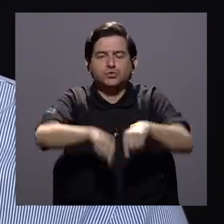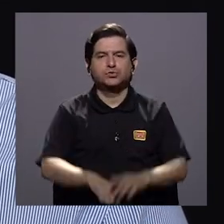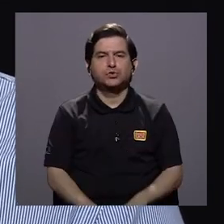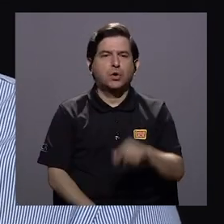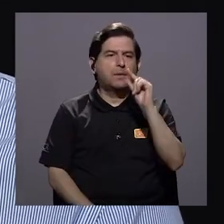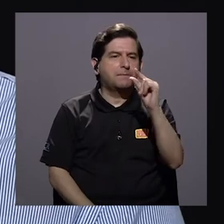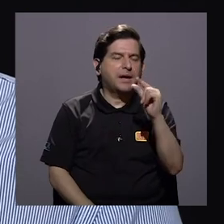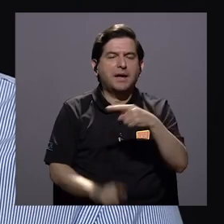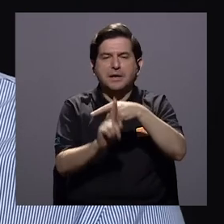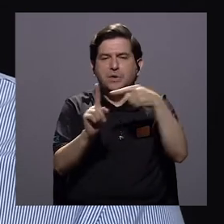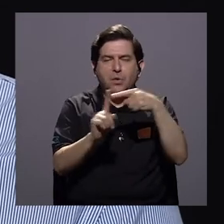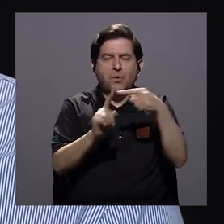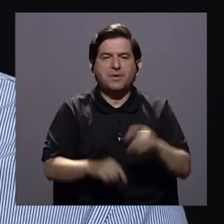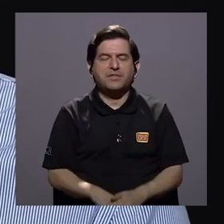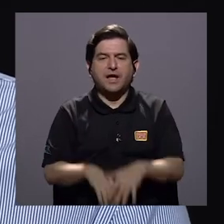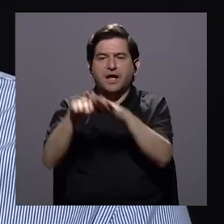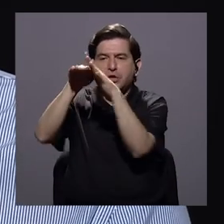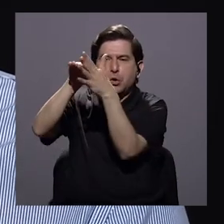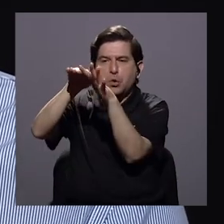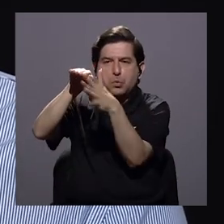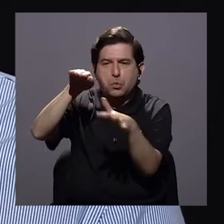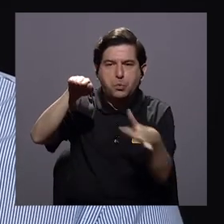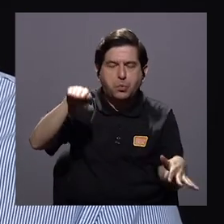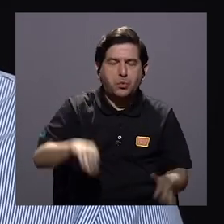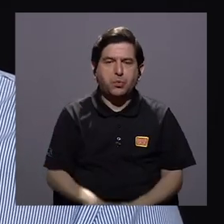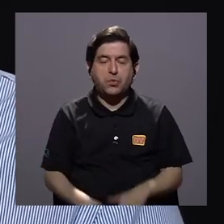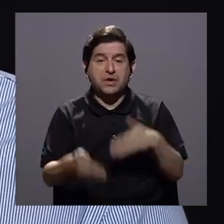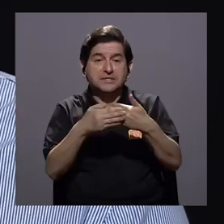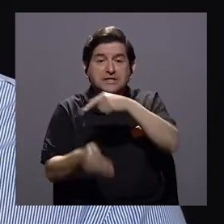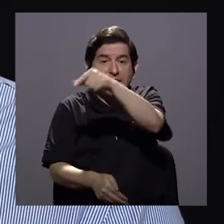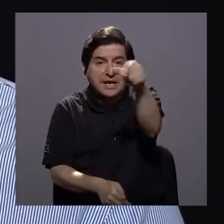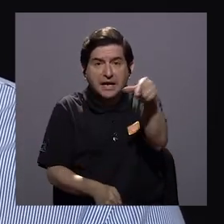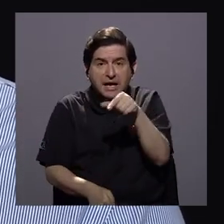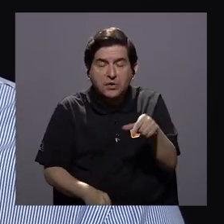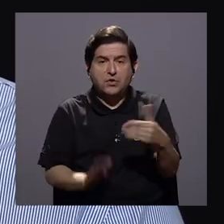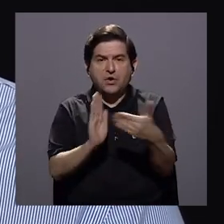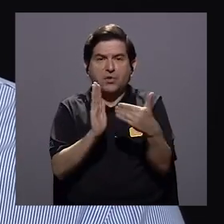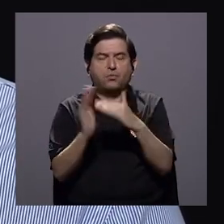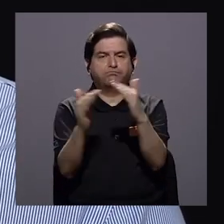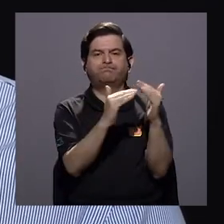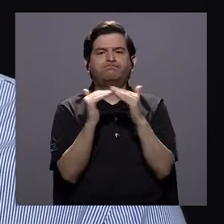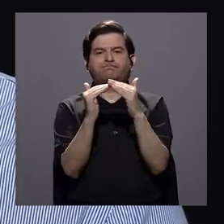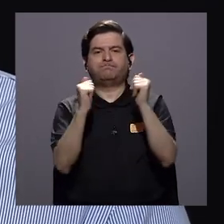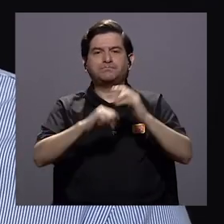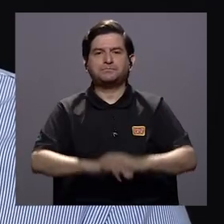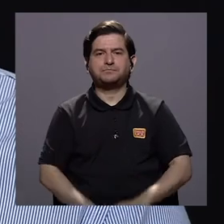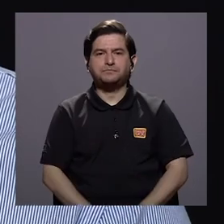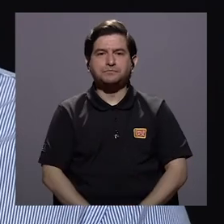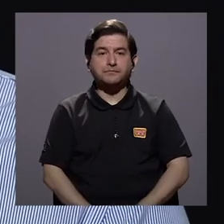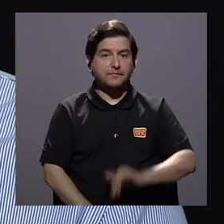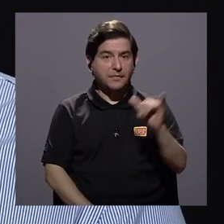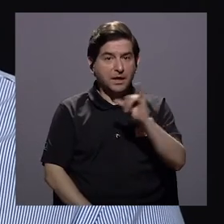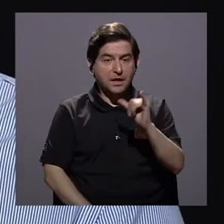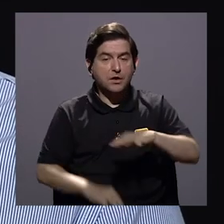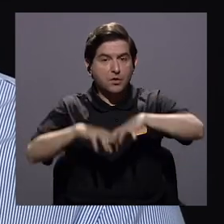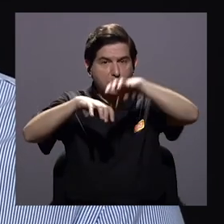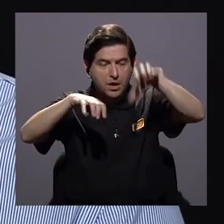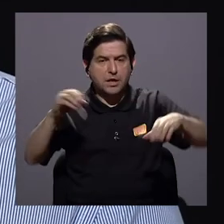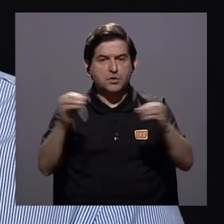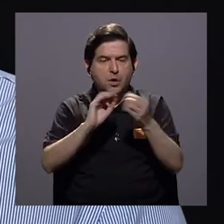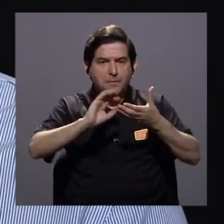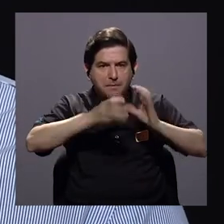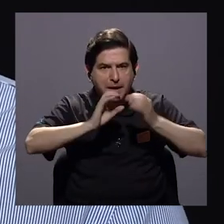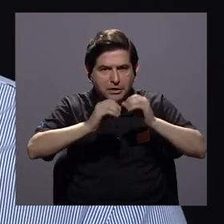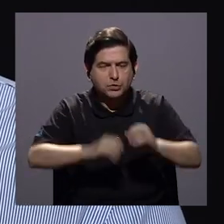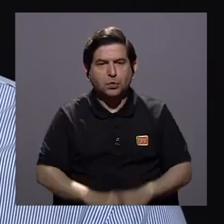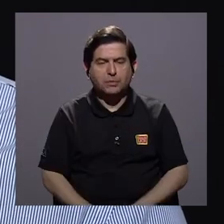esos pequeños y medianos desastres deslizamientos a la orilla de los ríos que afectan a la población y también es uno de los cantones